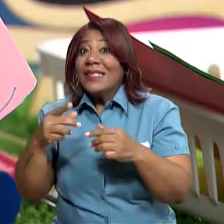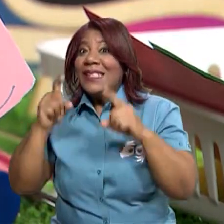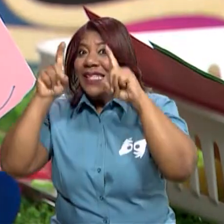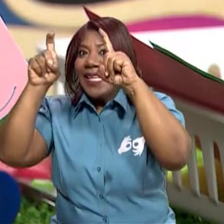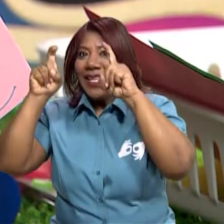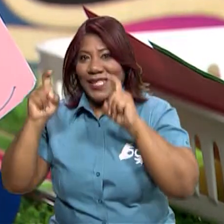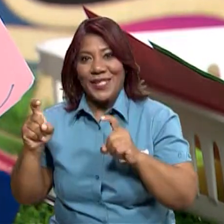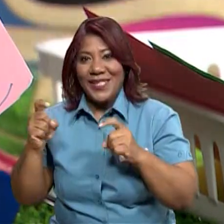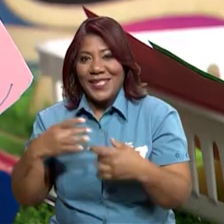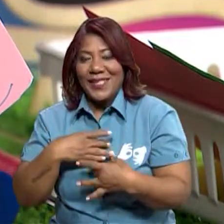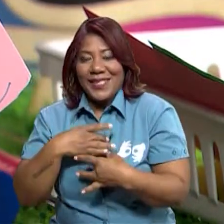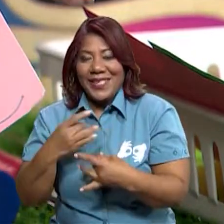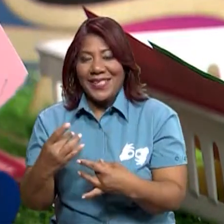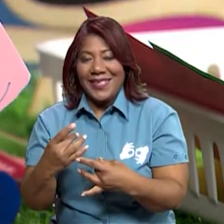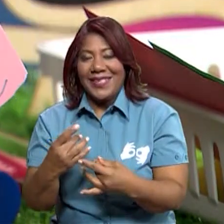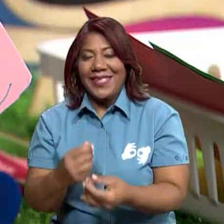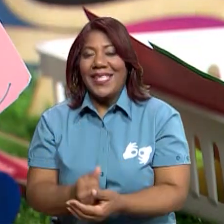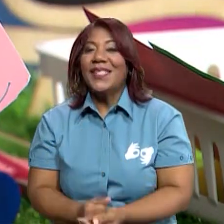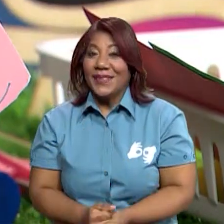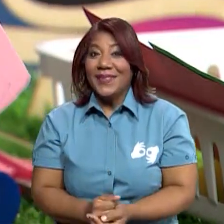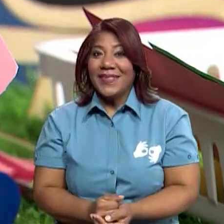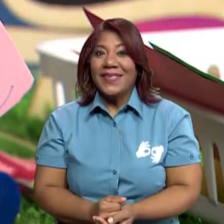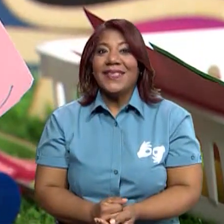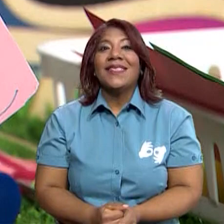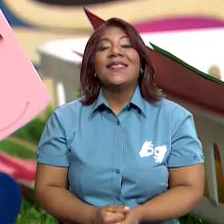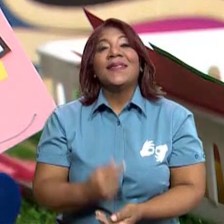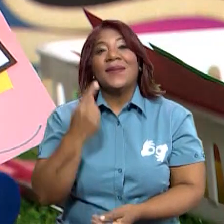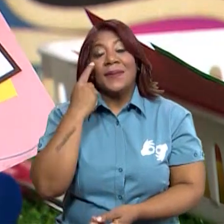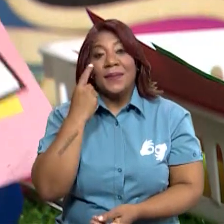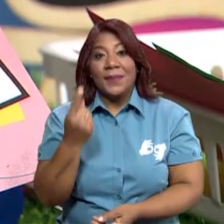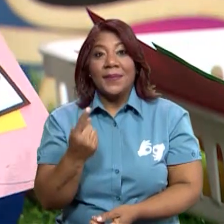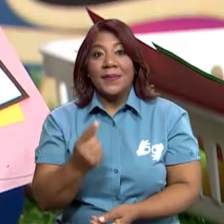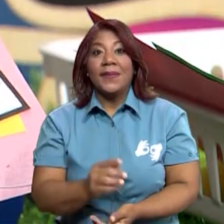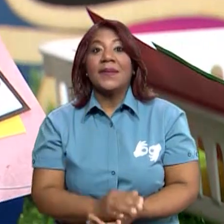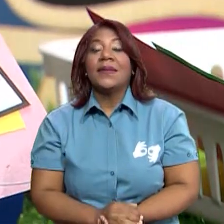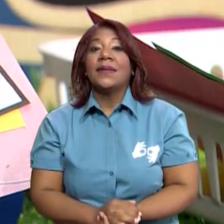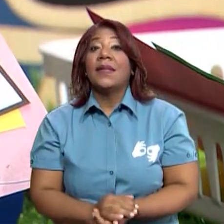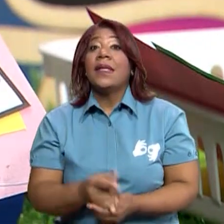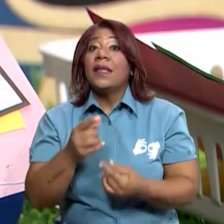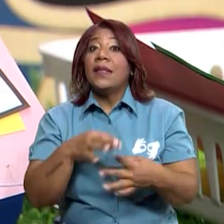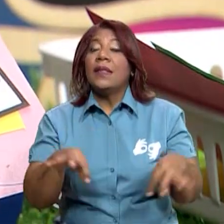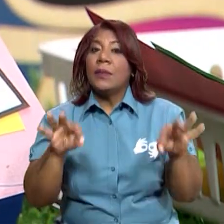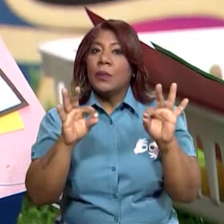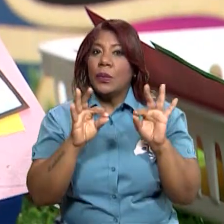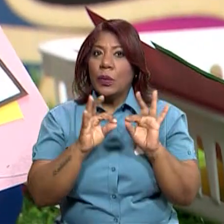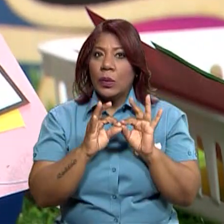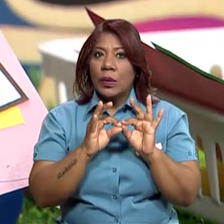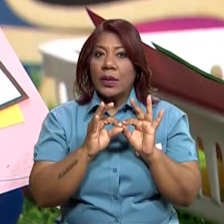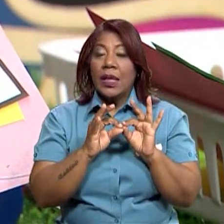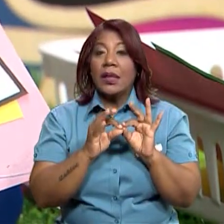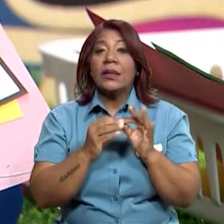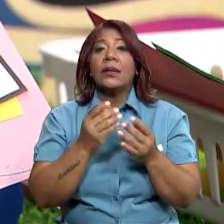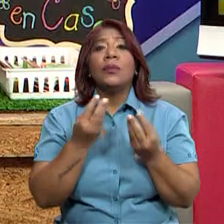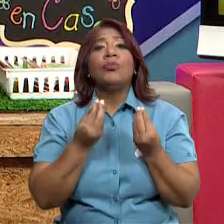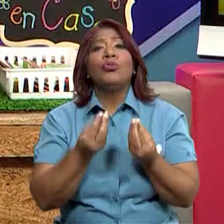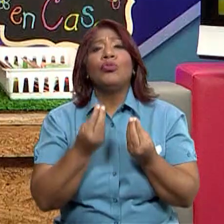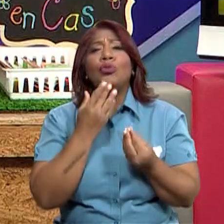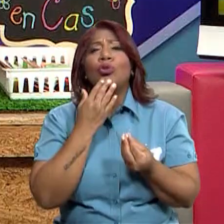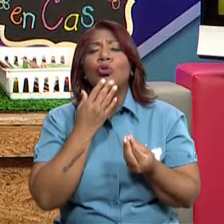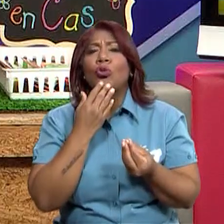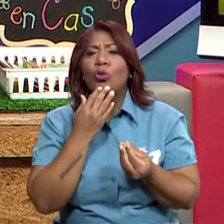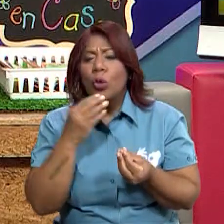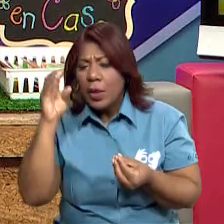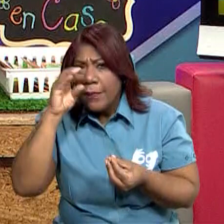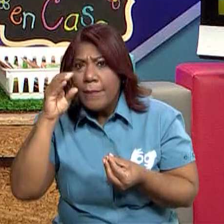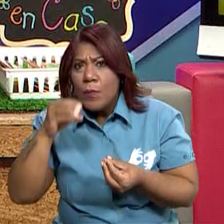son beneficios que ya tenemos nosotros. Aquí solamente coloqué dos. Y de repente algunos stickers con colores, lo puedes realizar a